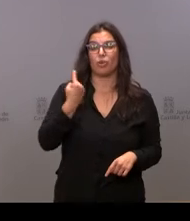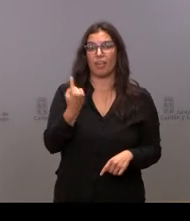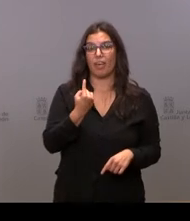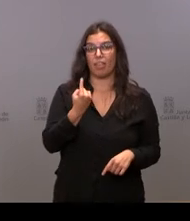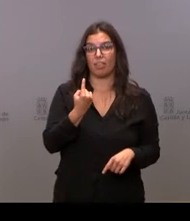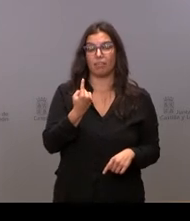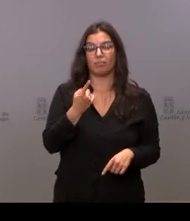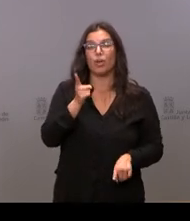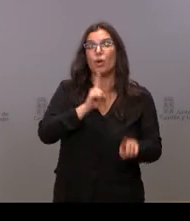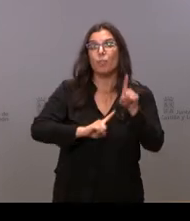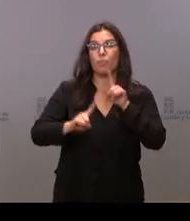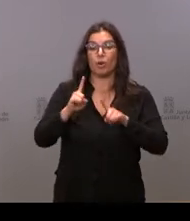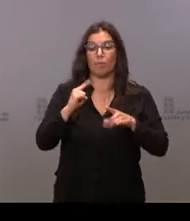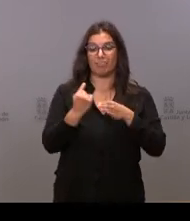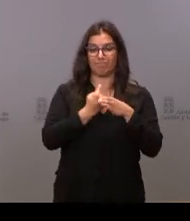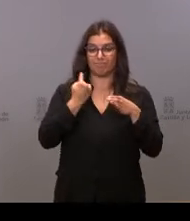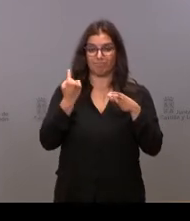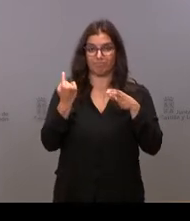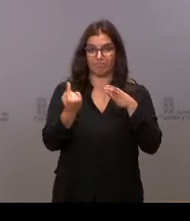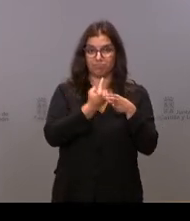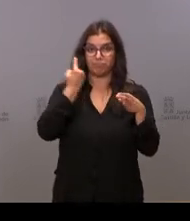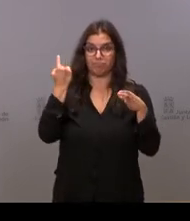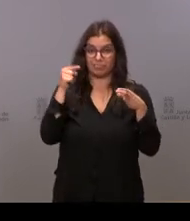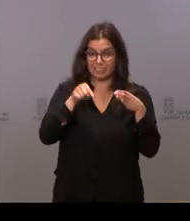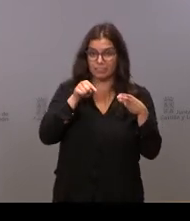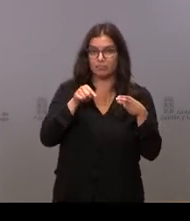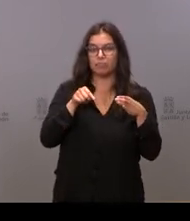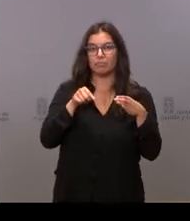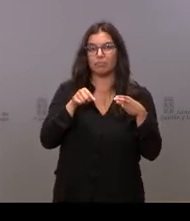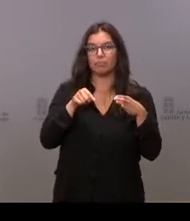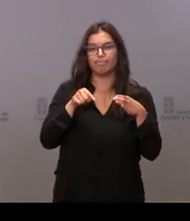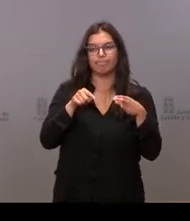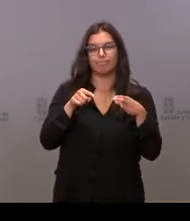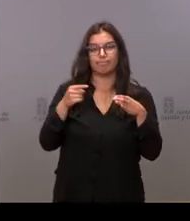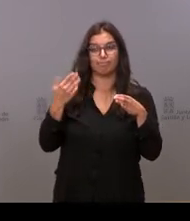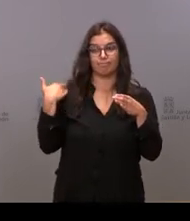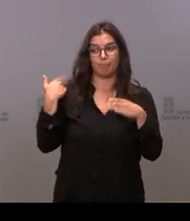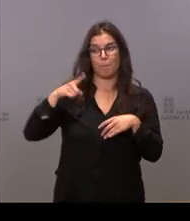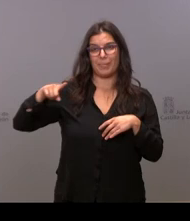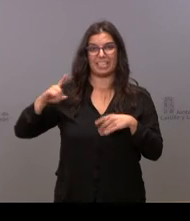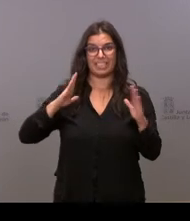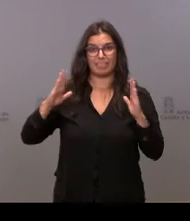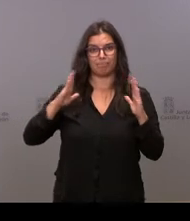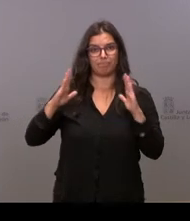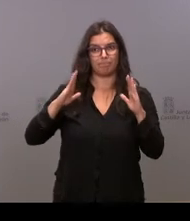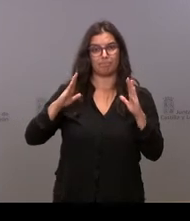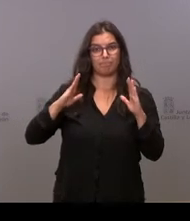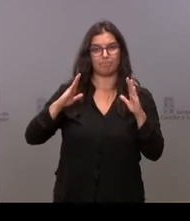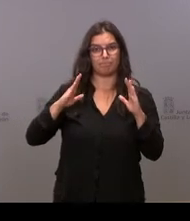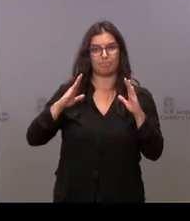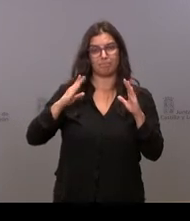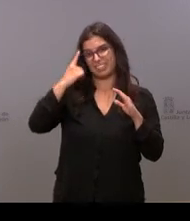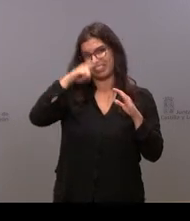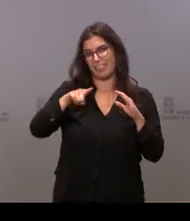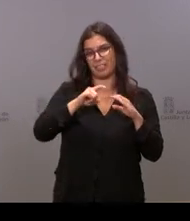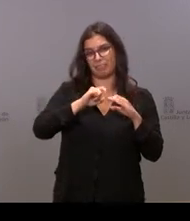de la soledad no buscada, del aislamiento social se ha agravado en estos últimos meses, en estos últimos tiempos, como muy